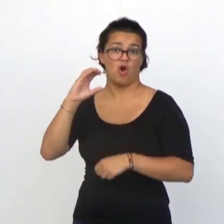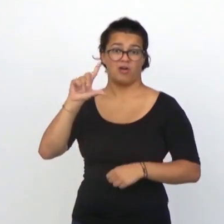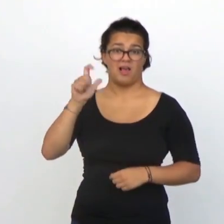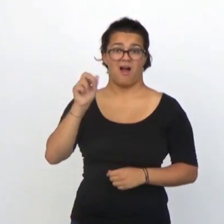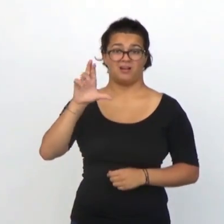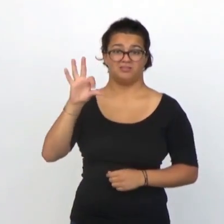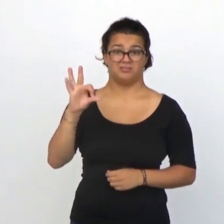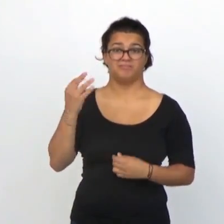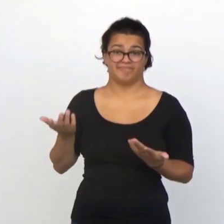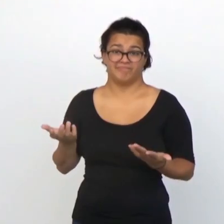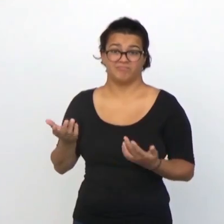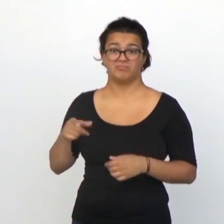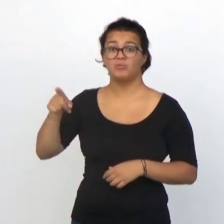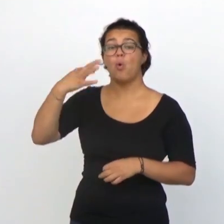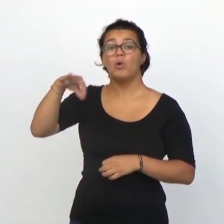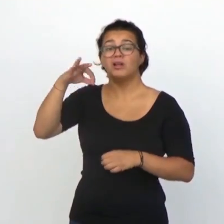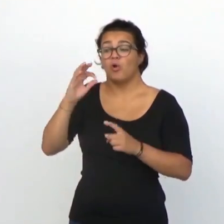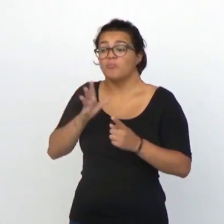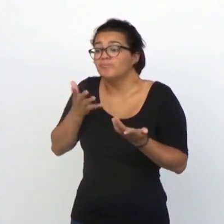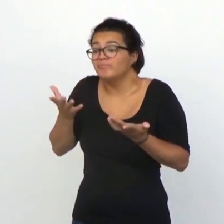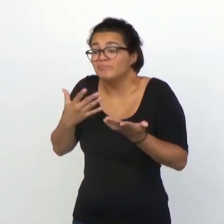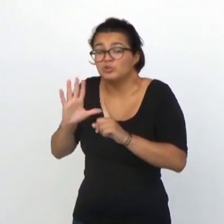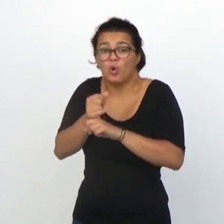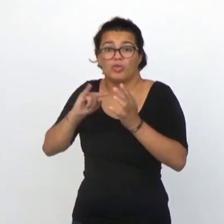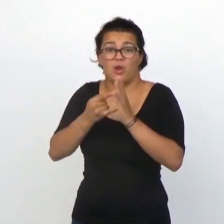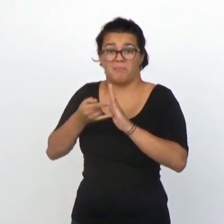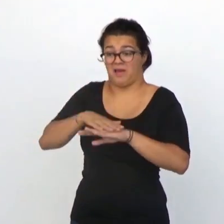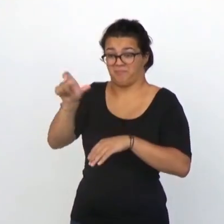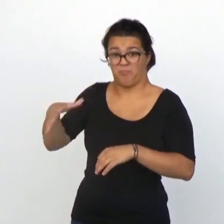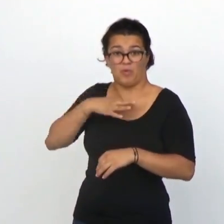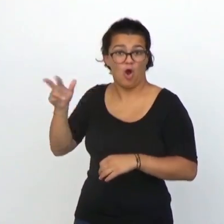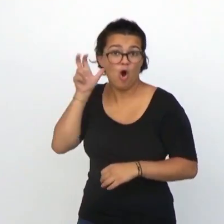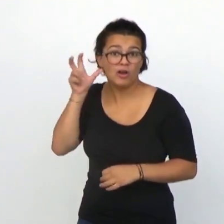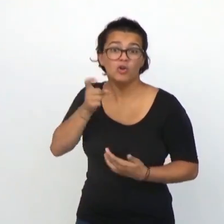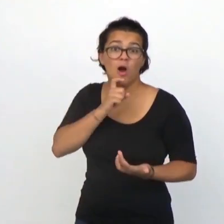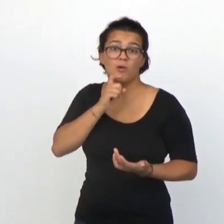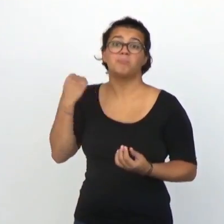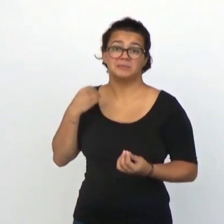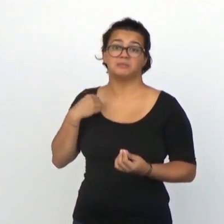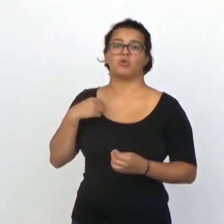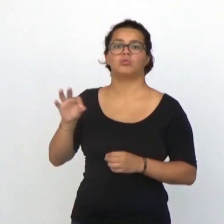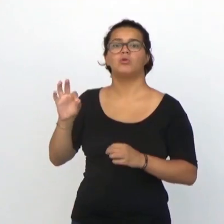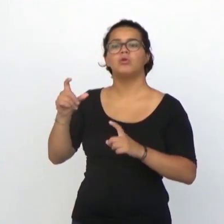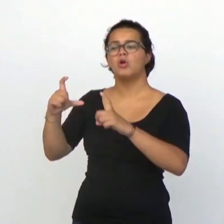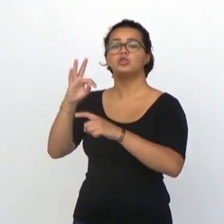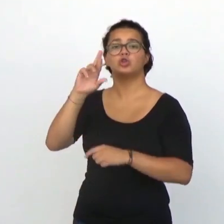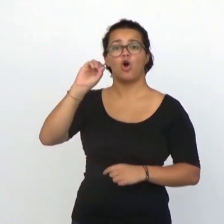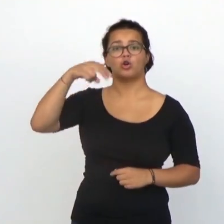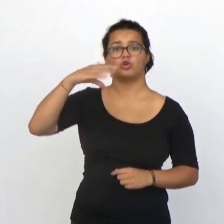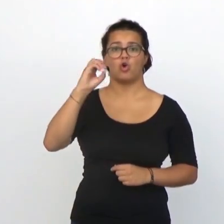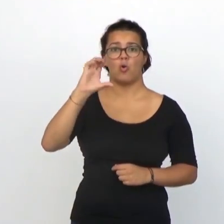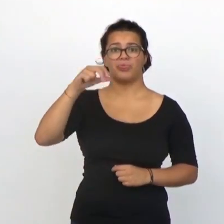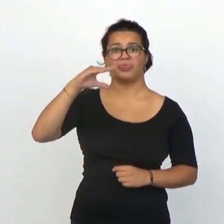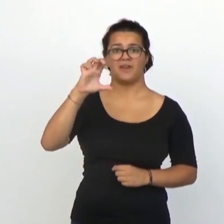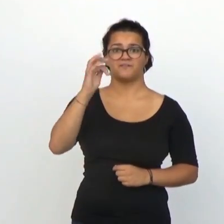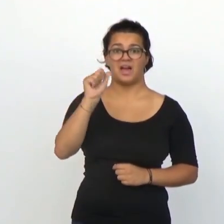La única esperanza de que estas personas puedan oír algo es actuar directamente sobre su cerebro y